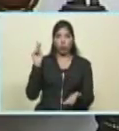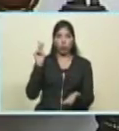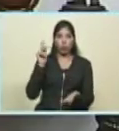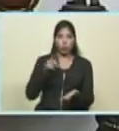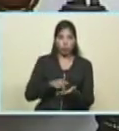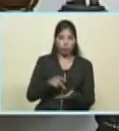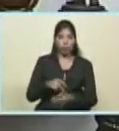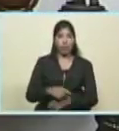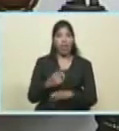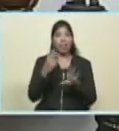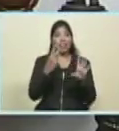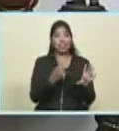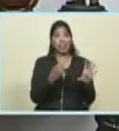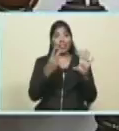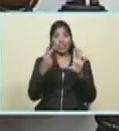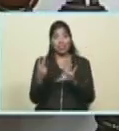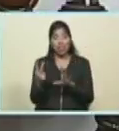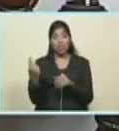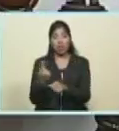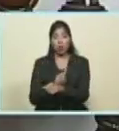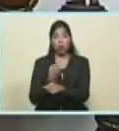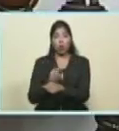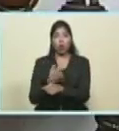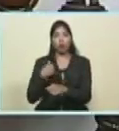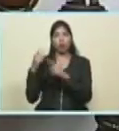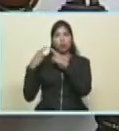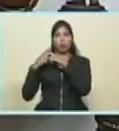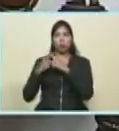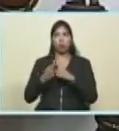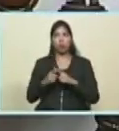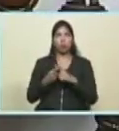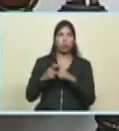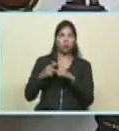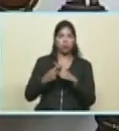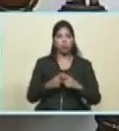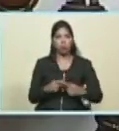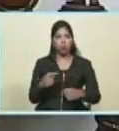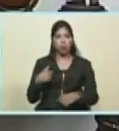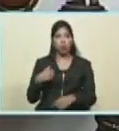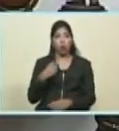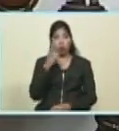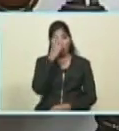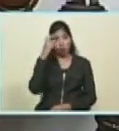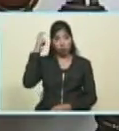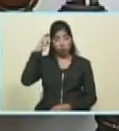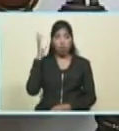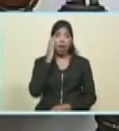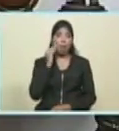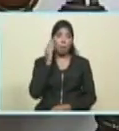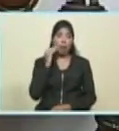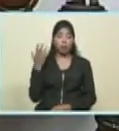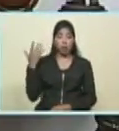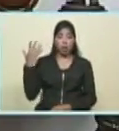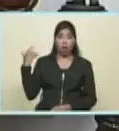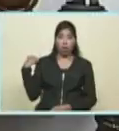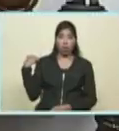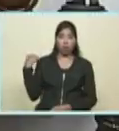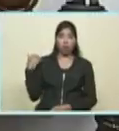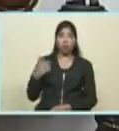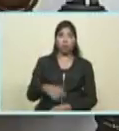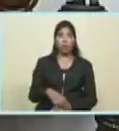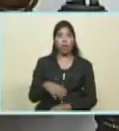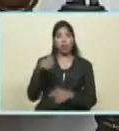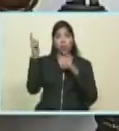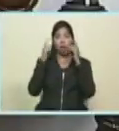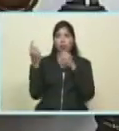77 horas, exactamente. Dios saque la cuenta. Yo siempre la saco, desde que era canciller, el comandante Chávez me mandó por el